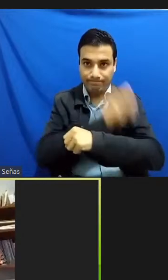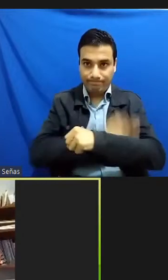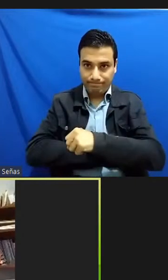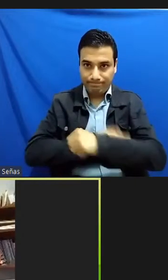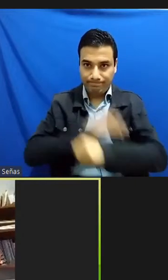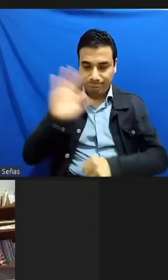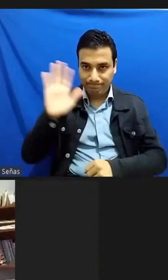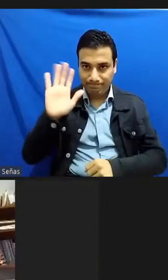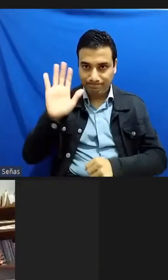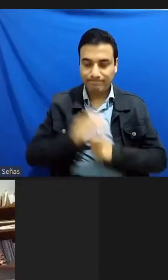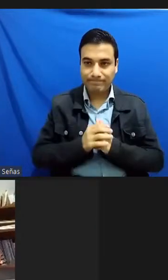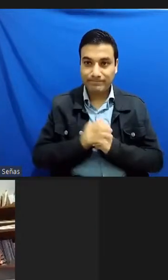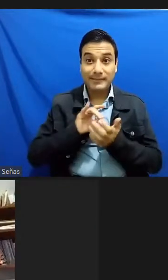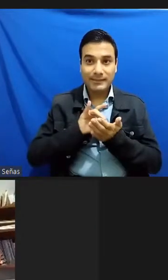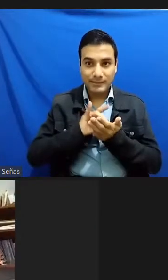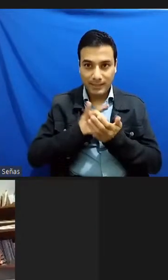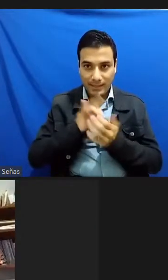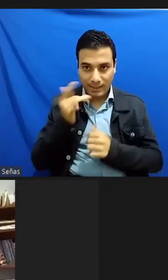gracias